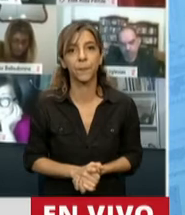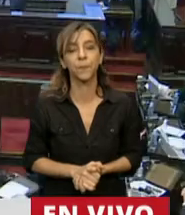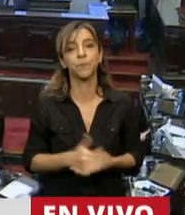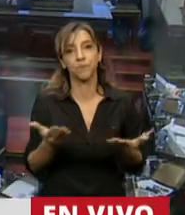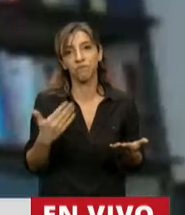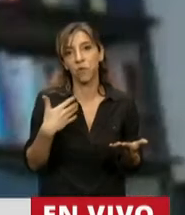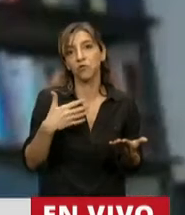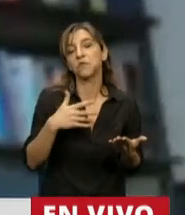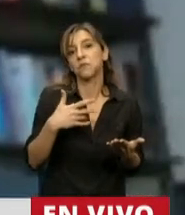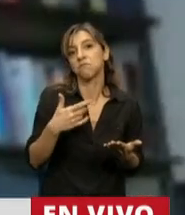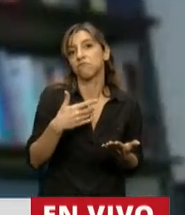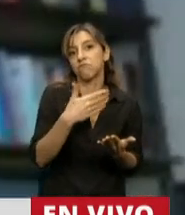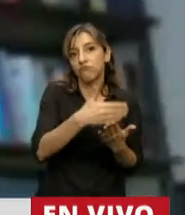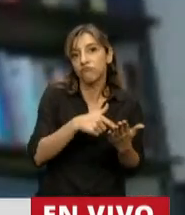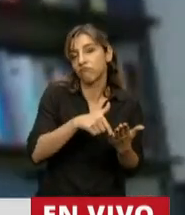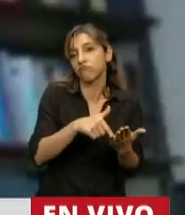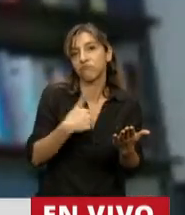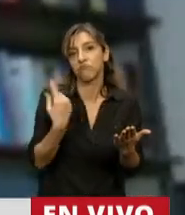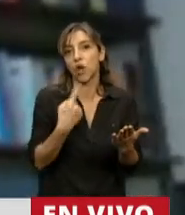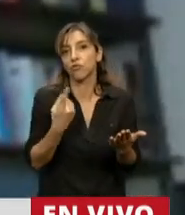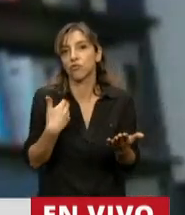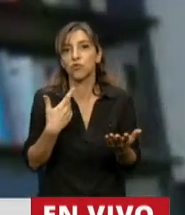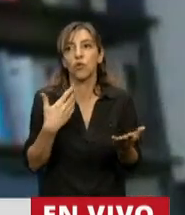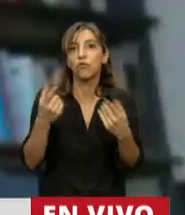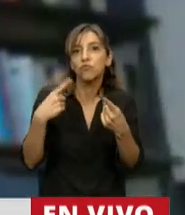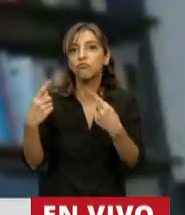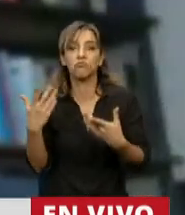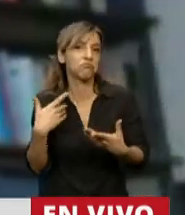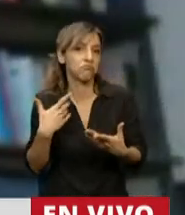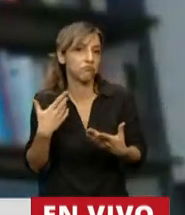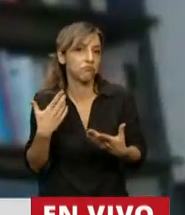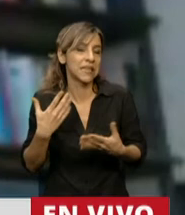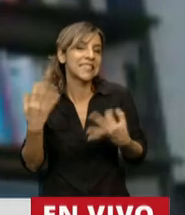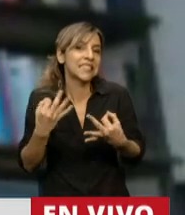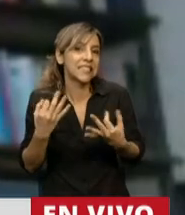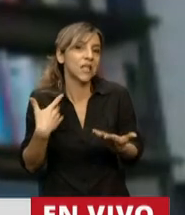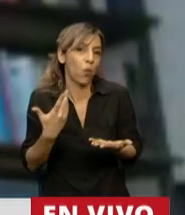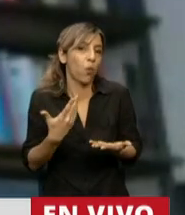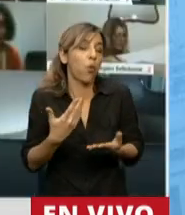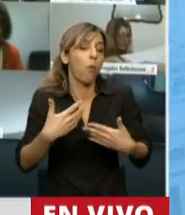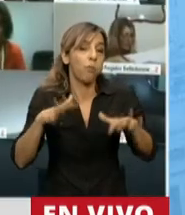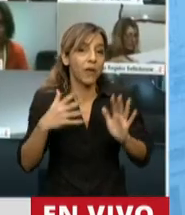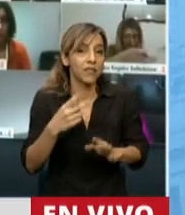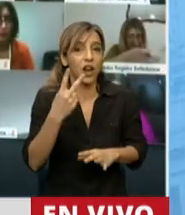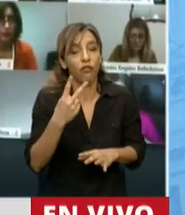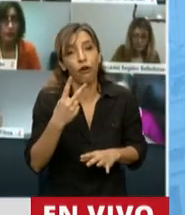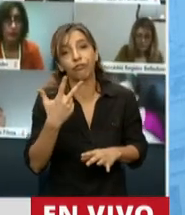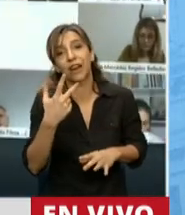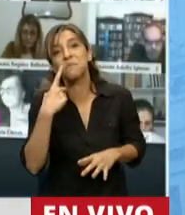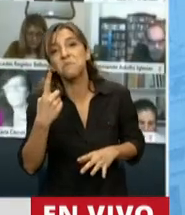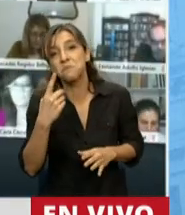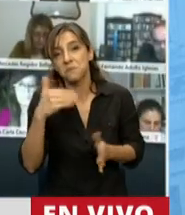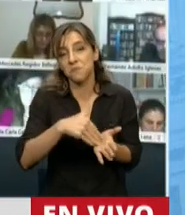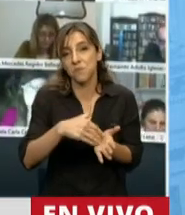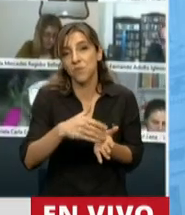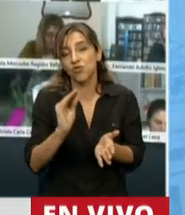acuerdo al sector y a las consultas que hemos hecho, seguramente van a ser necesarios 2.000 3.000 millones más para poder sostener